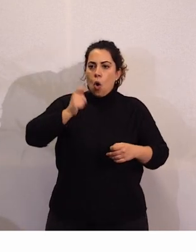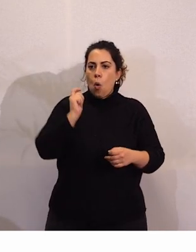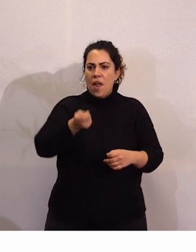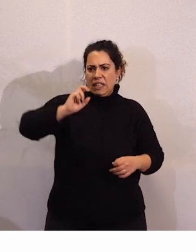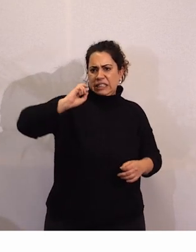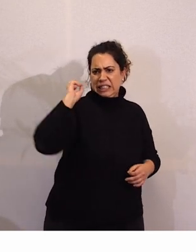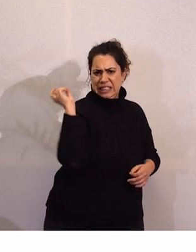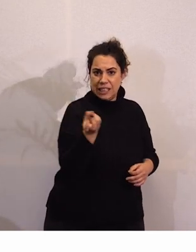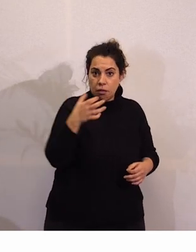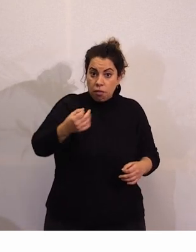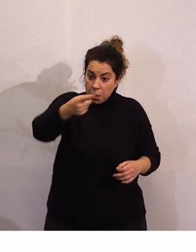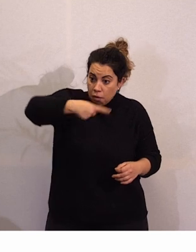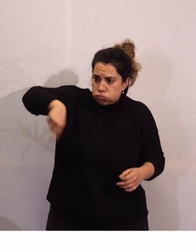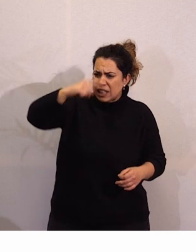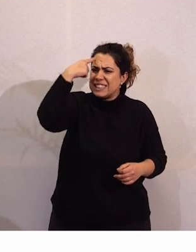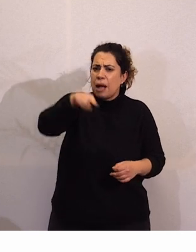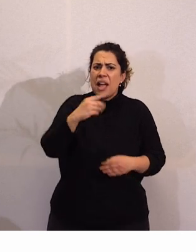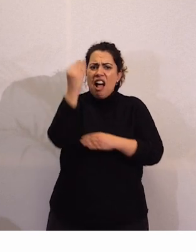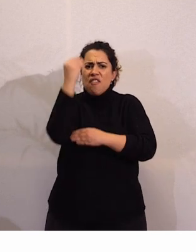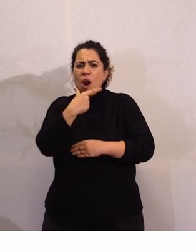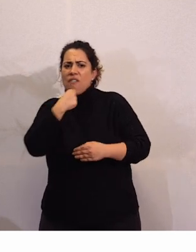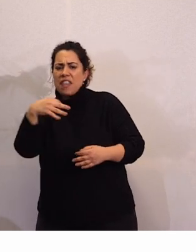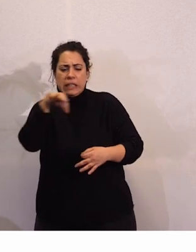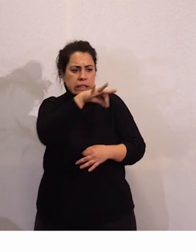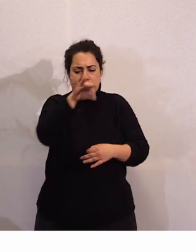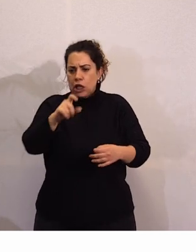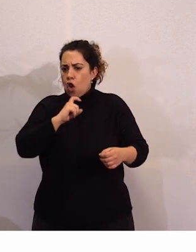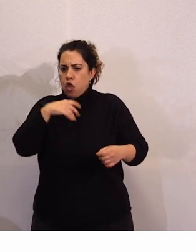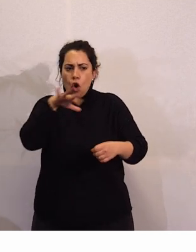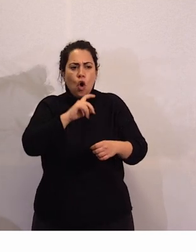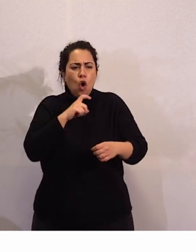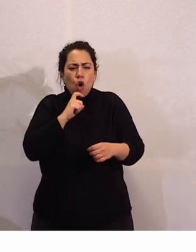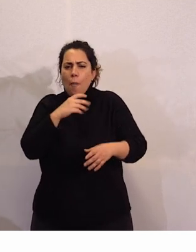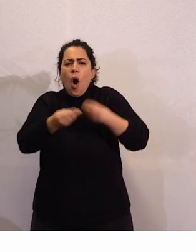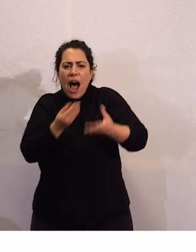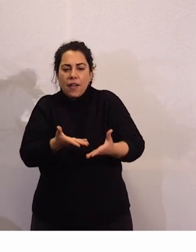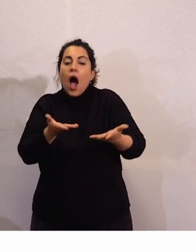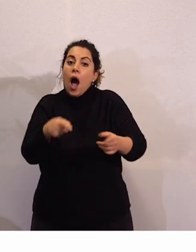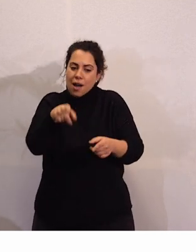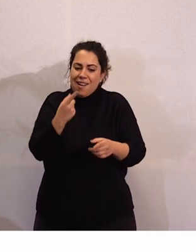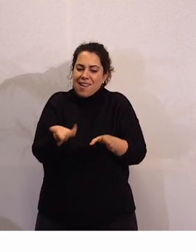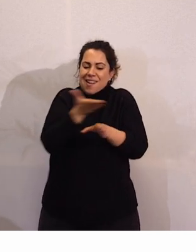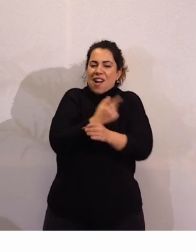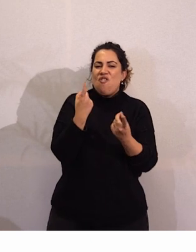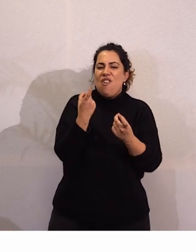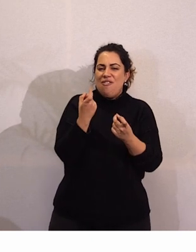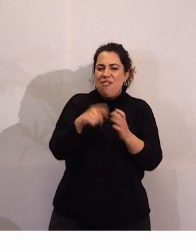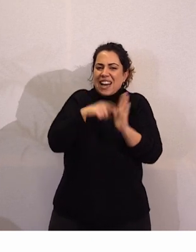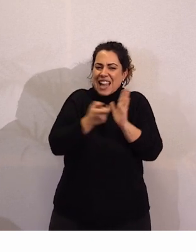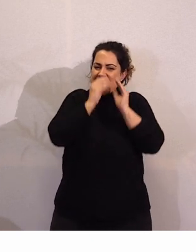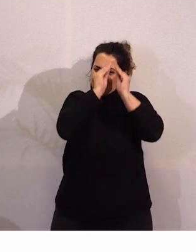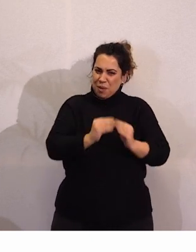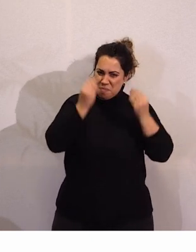cómo entra esa figura y para eso hay que regularlo y bueno yo no acabo de entender esas